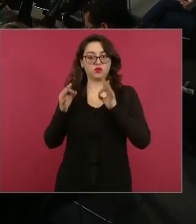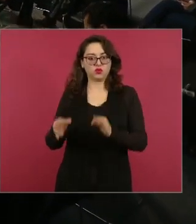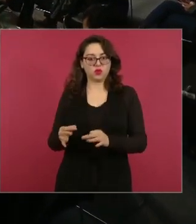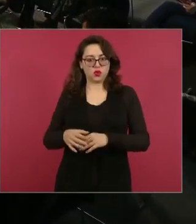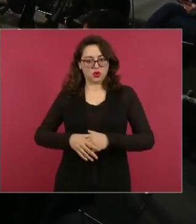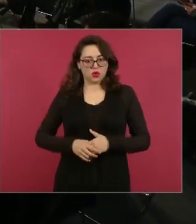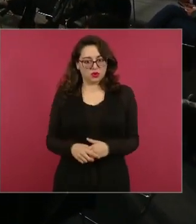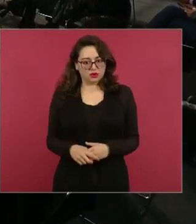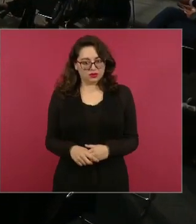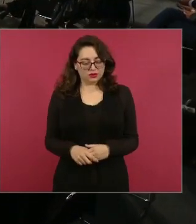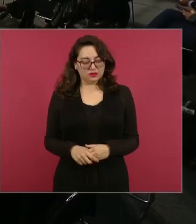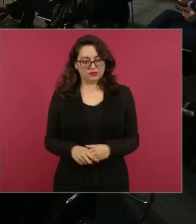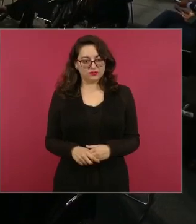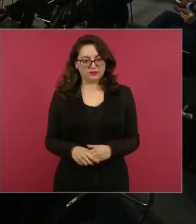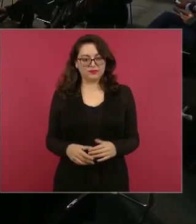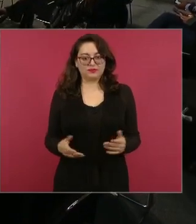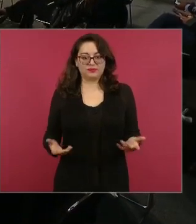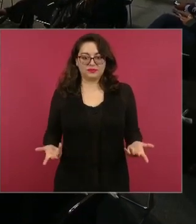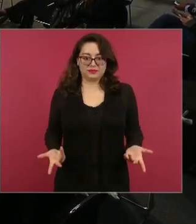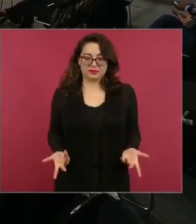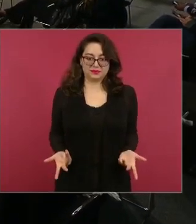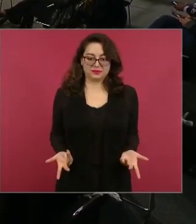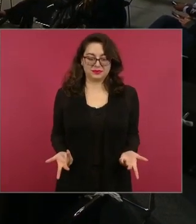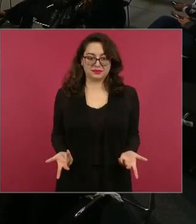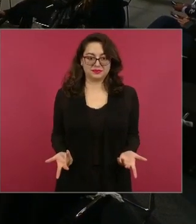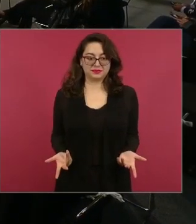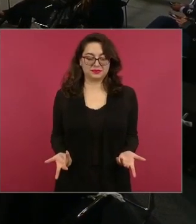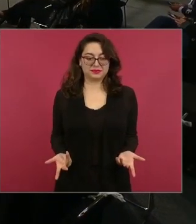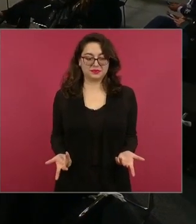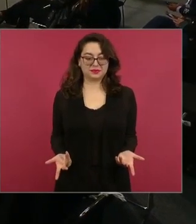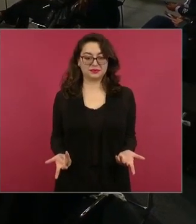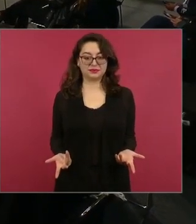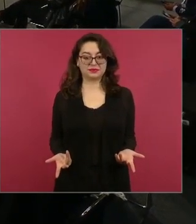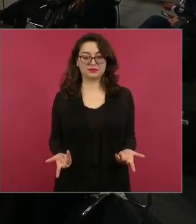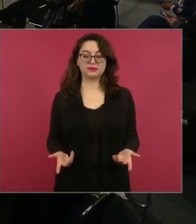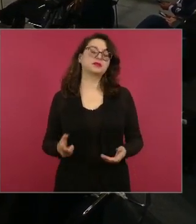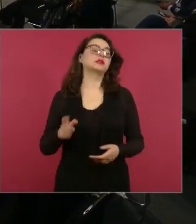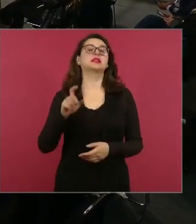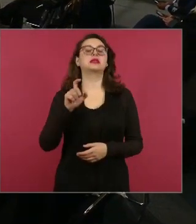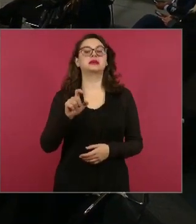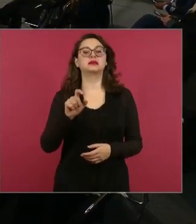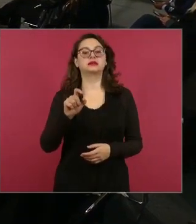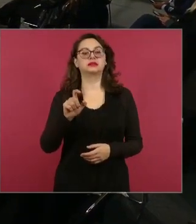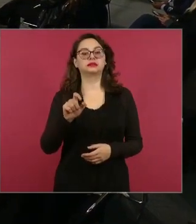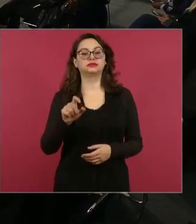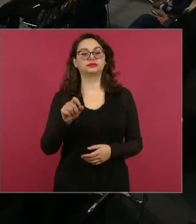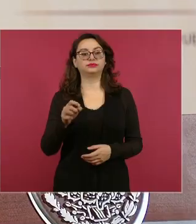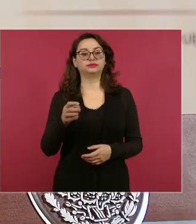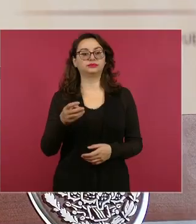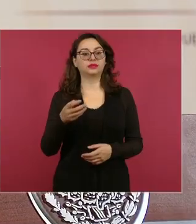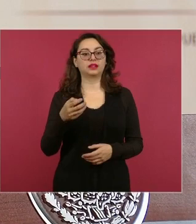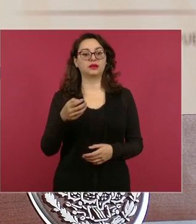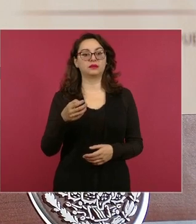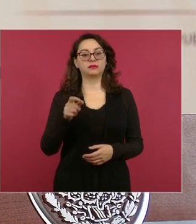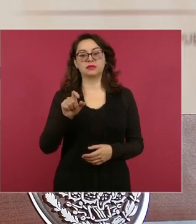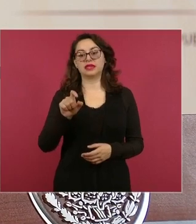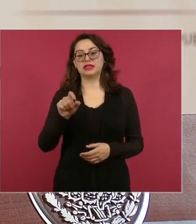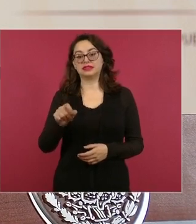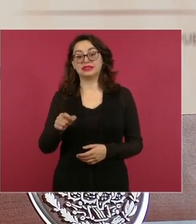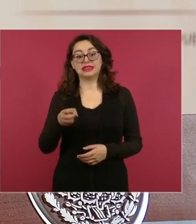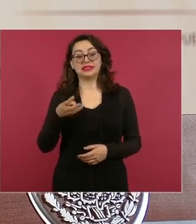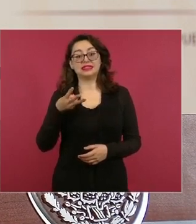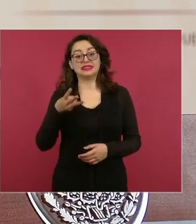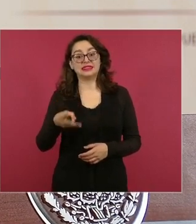pues, 23 siglos, no cinco siglos